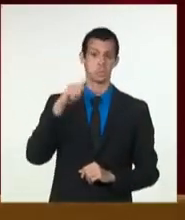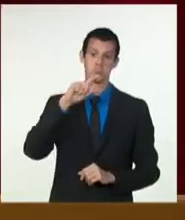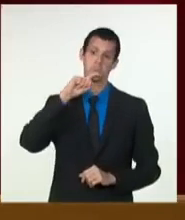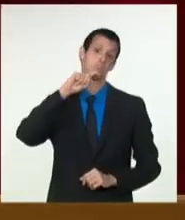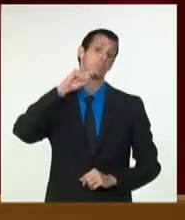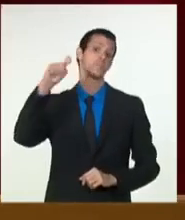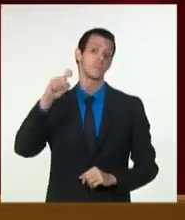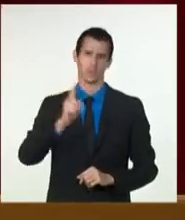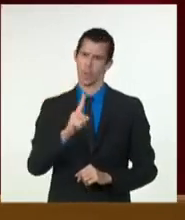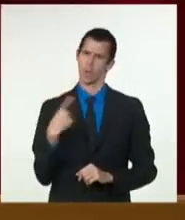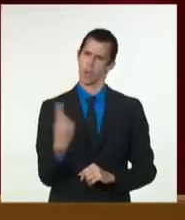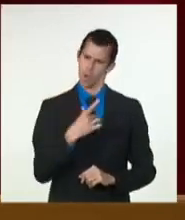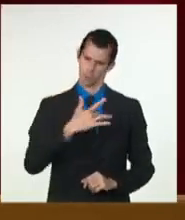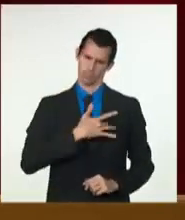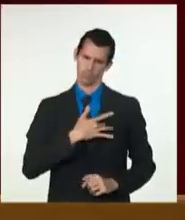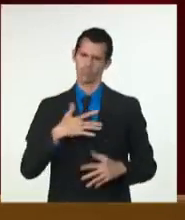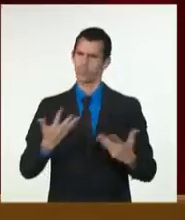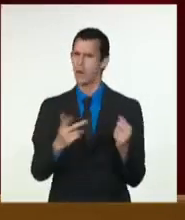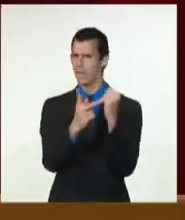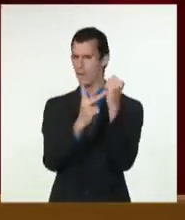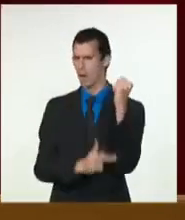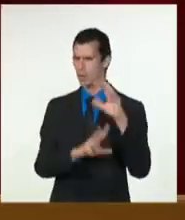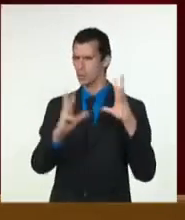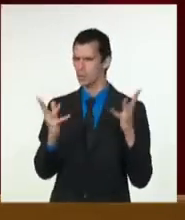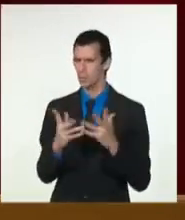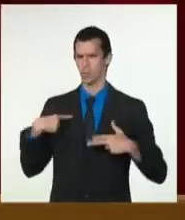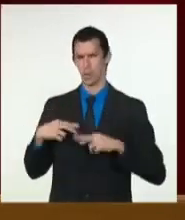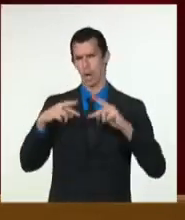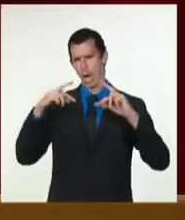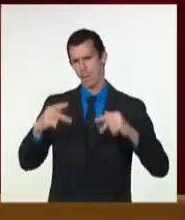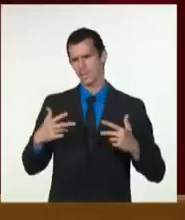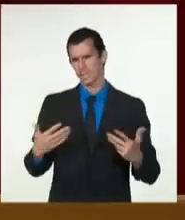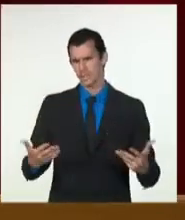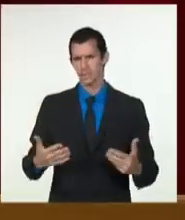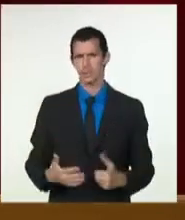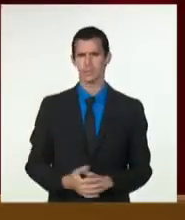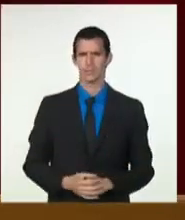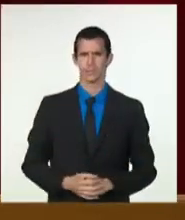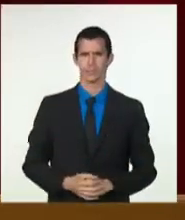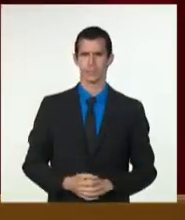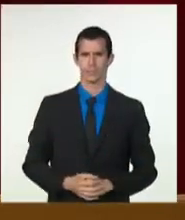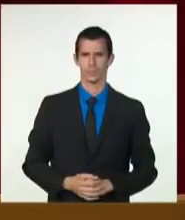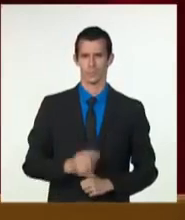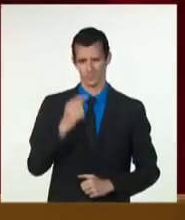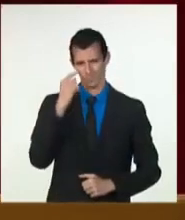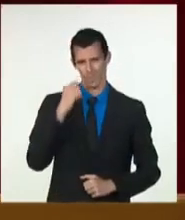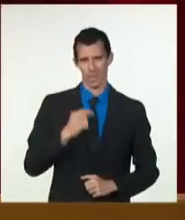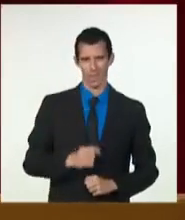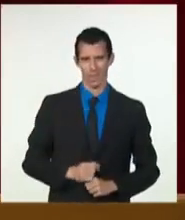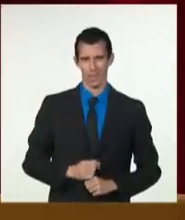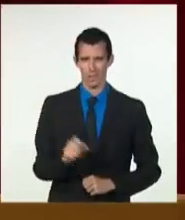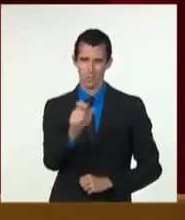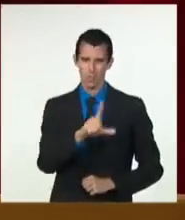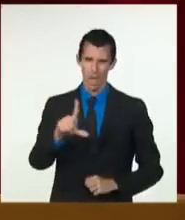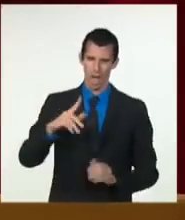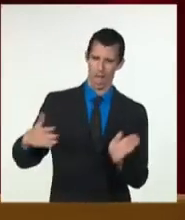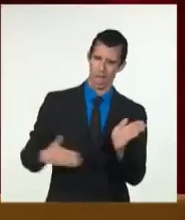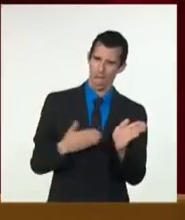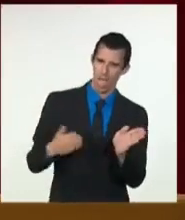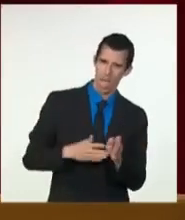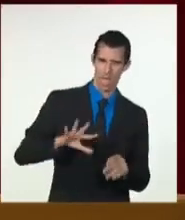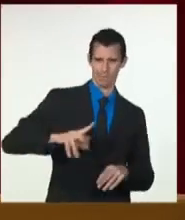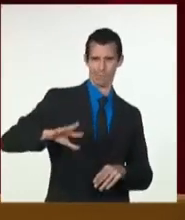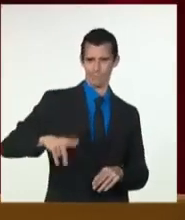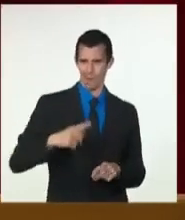valores. Voy a repetirlo. Las manifestaciones de delito, indisciplina social y corrupción